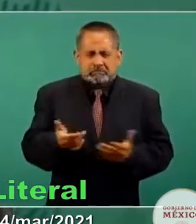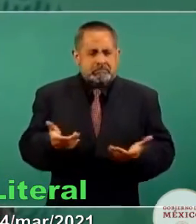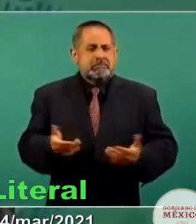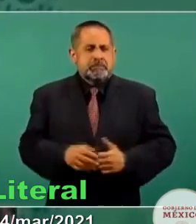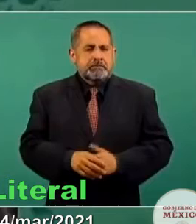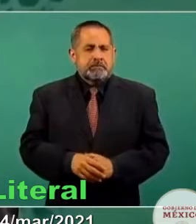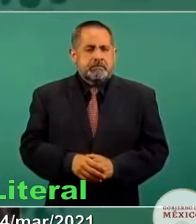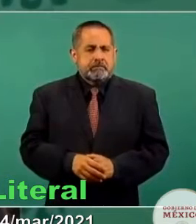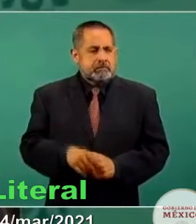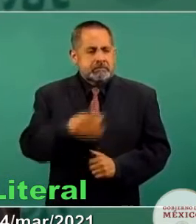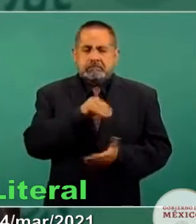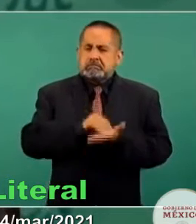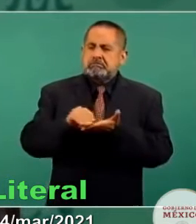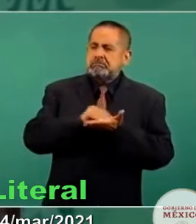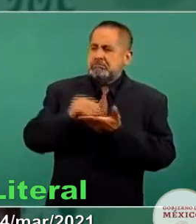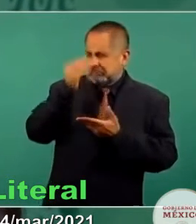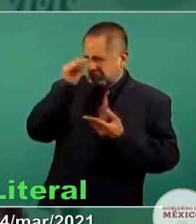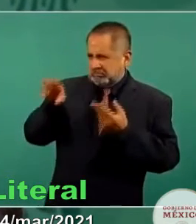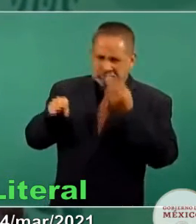calumnian.